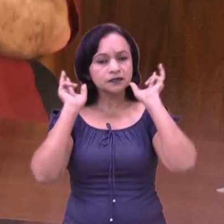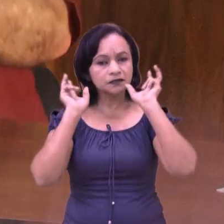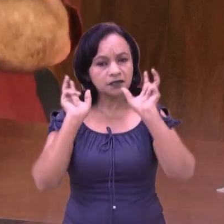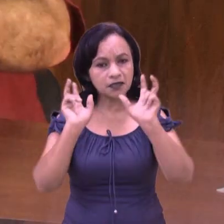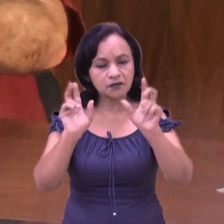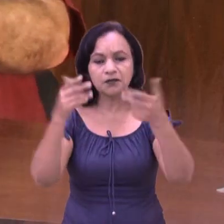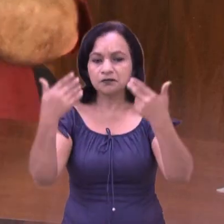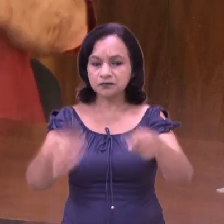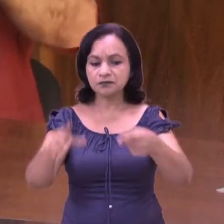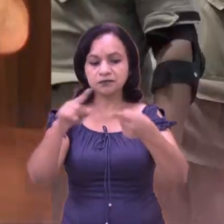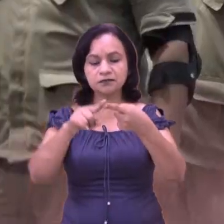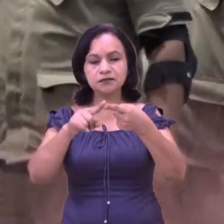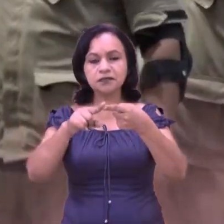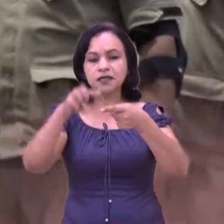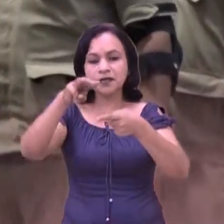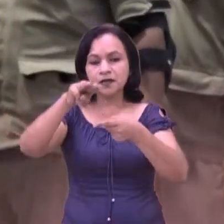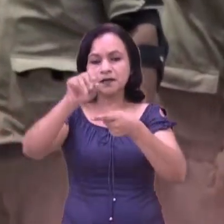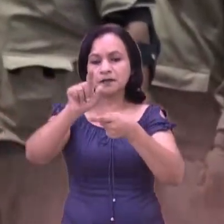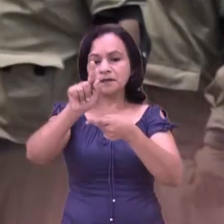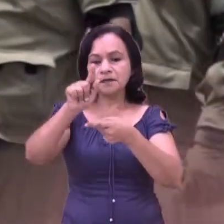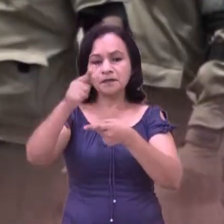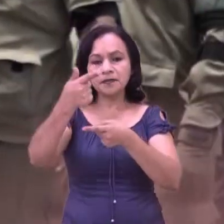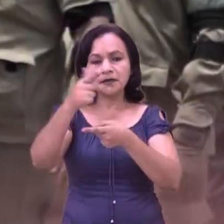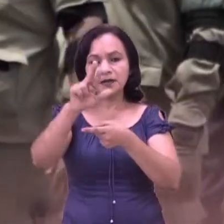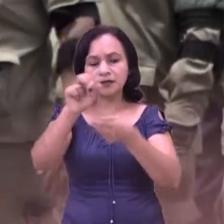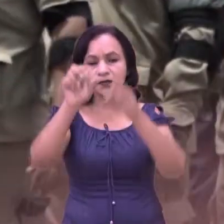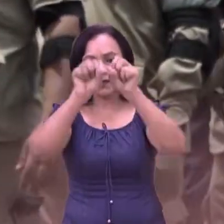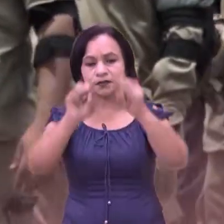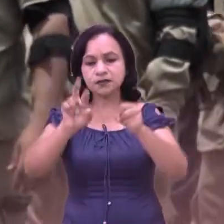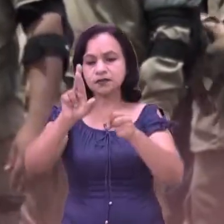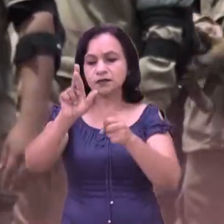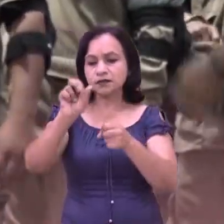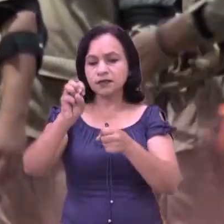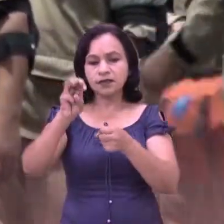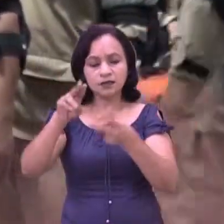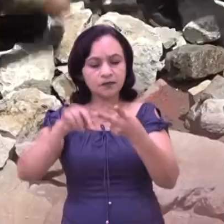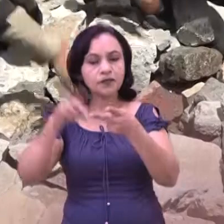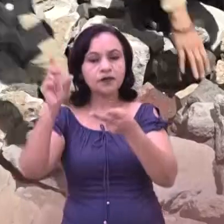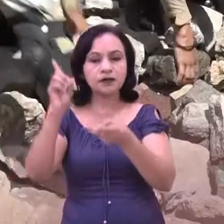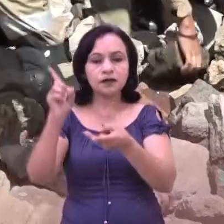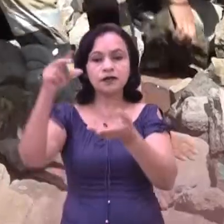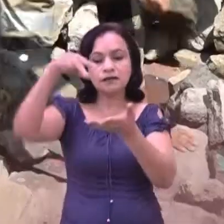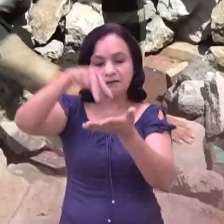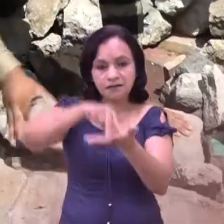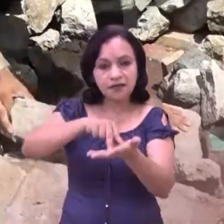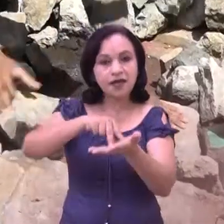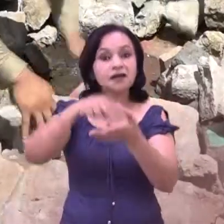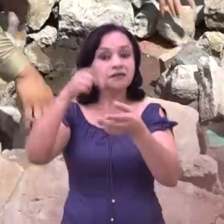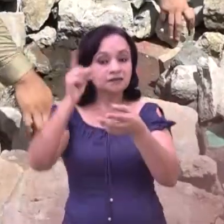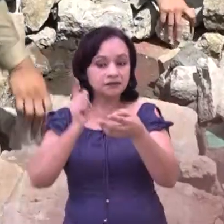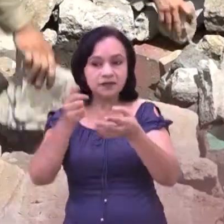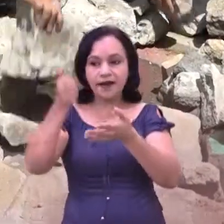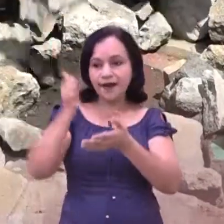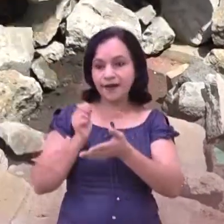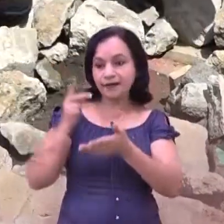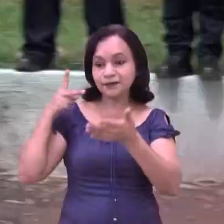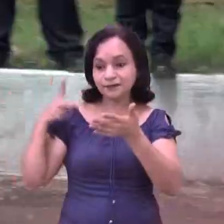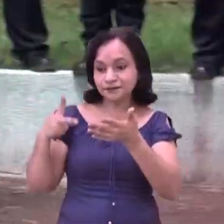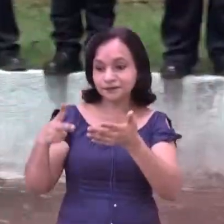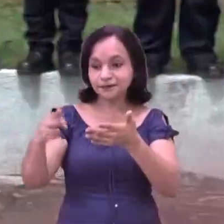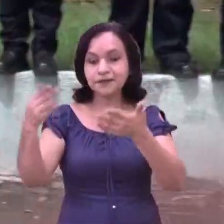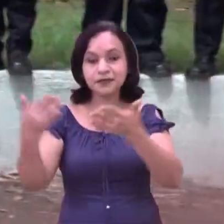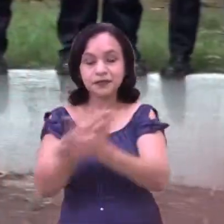tenemos en Matiguaz, tenemos en San Ramón, tenemos en Tumaladalia, ayer inauguramos en